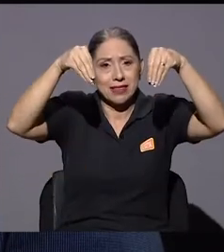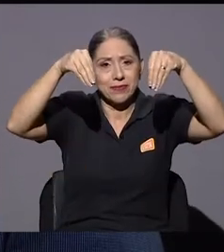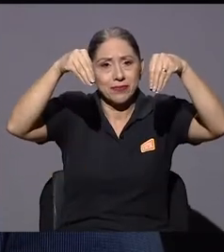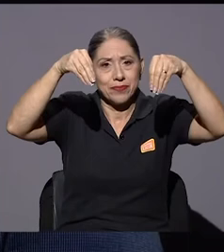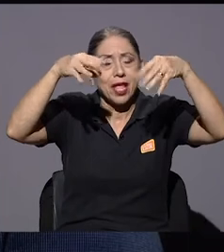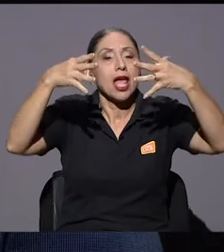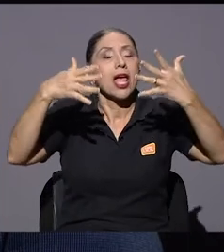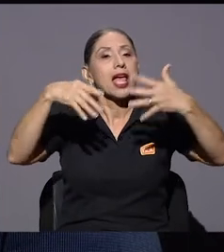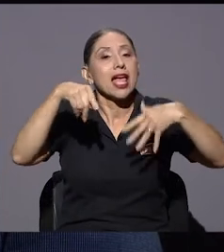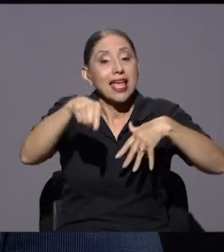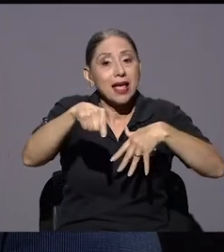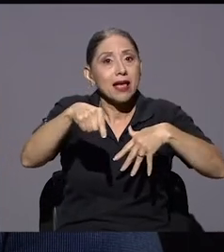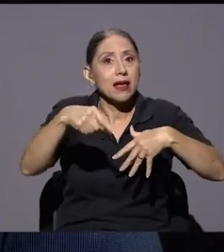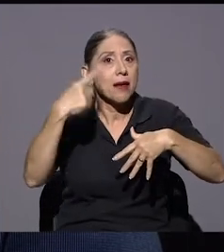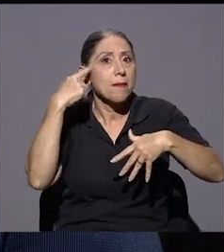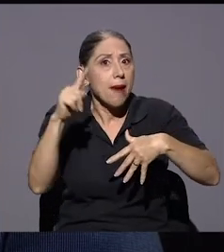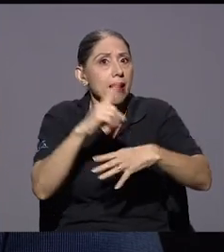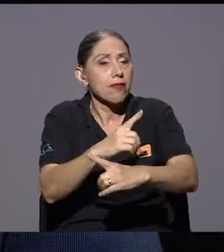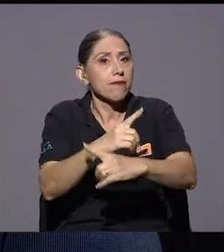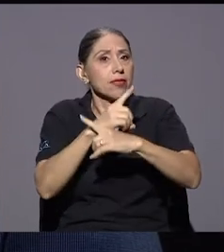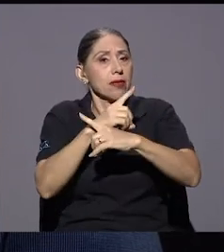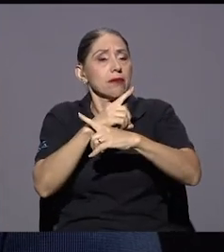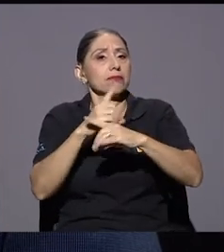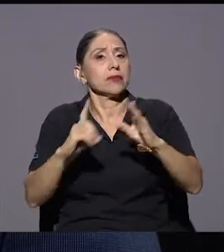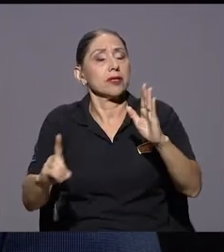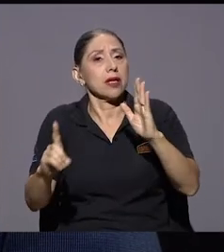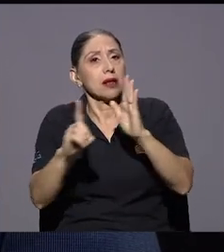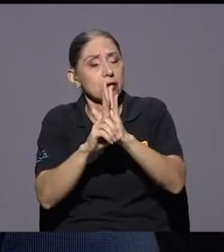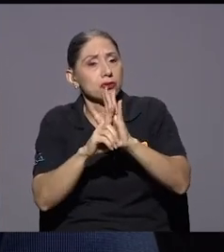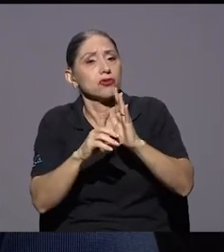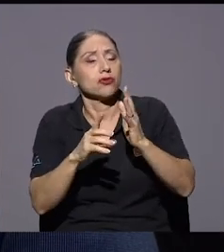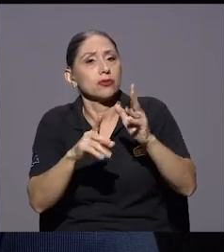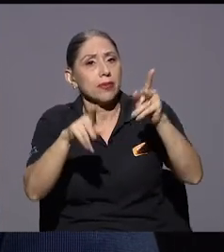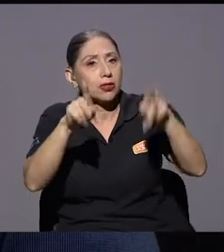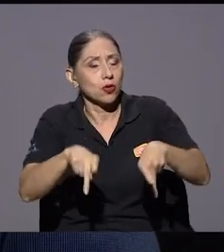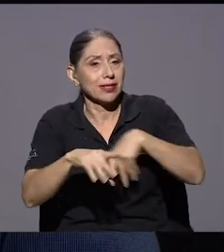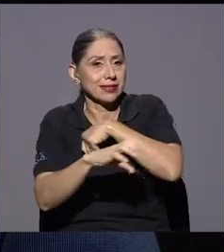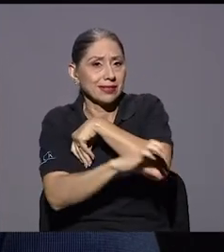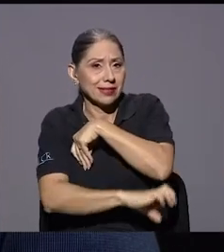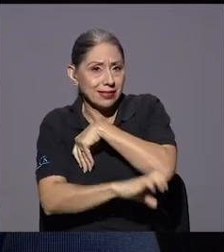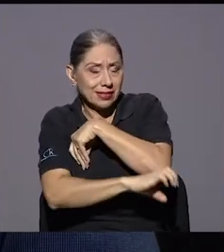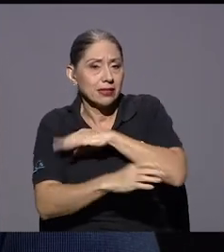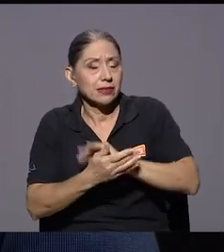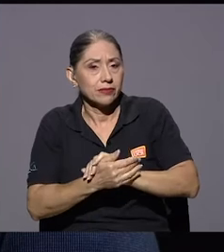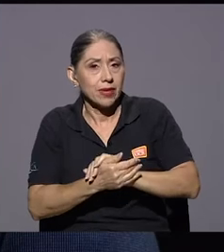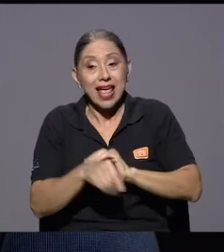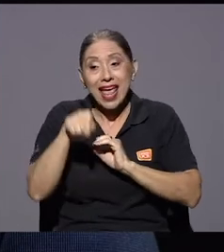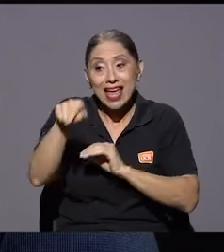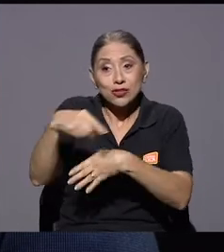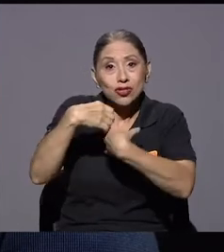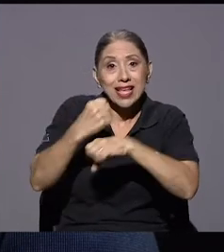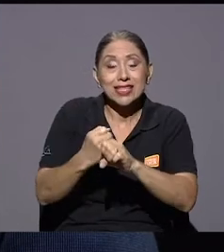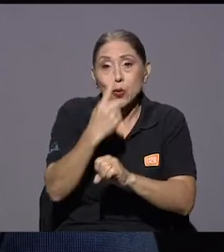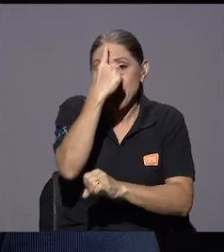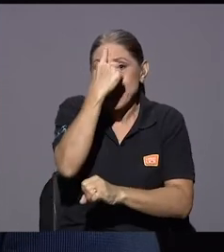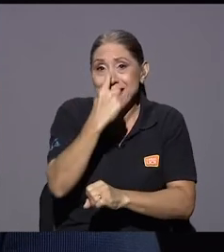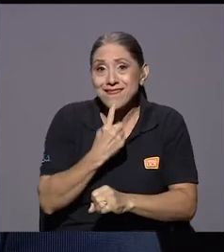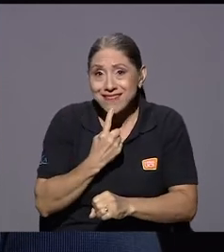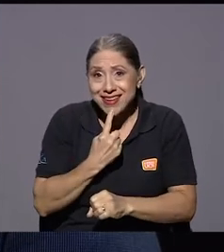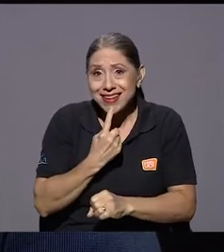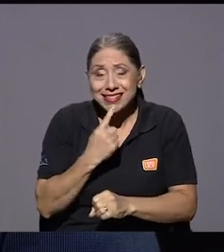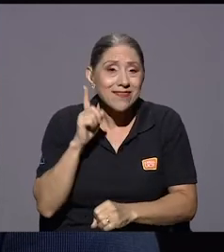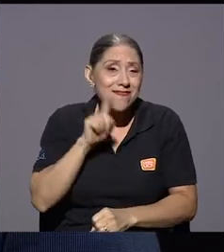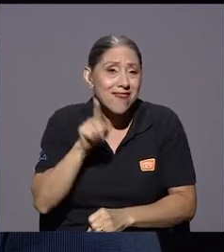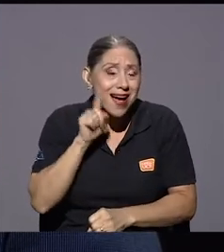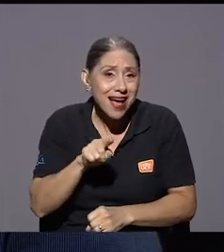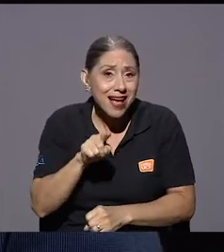esa marcha se organizó completamente desde estos perfiles que te mencionaba que generan desinformación sistemática se